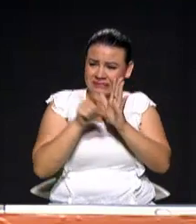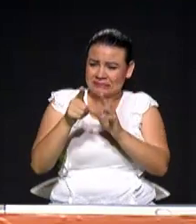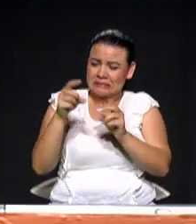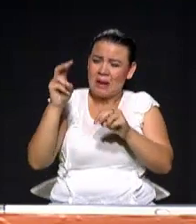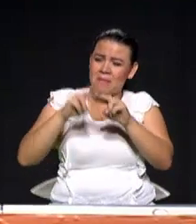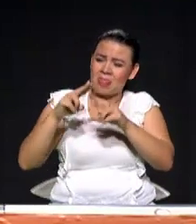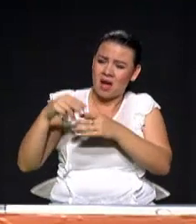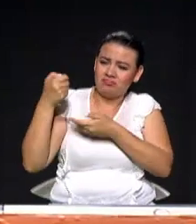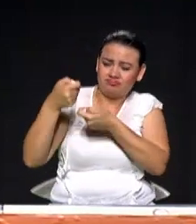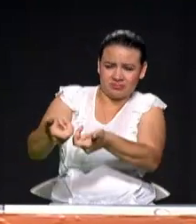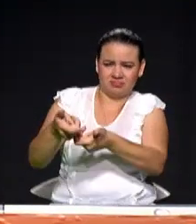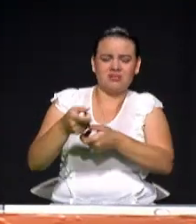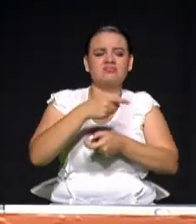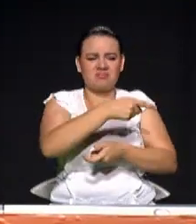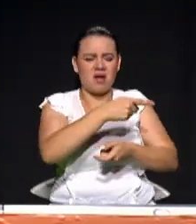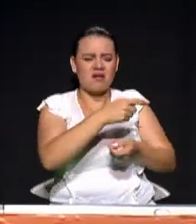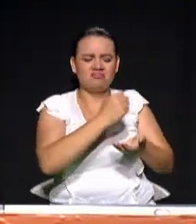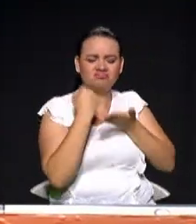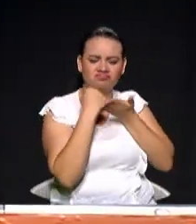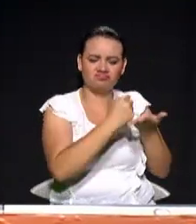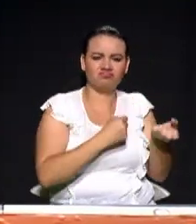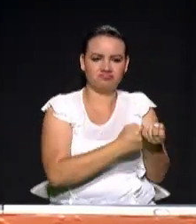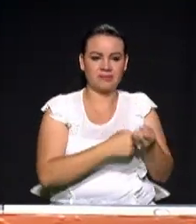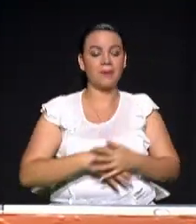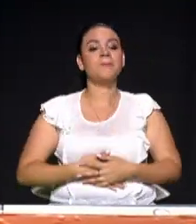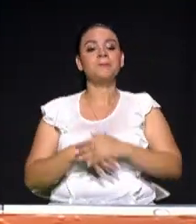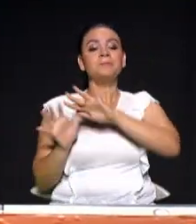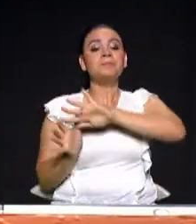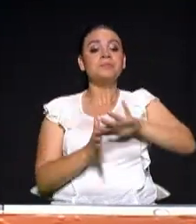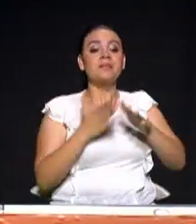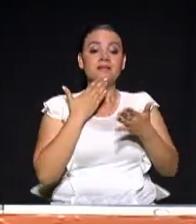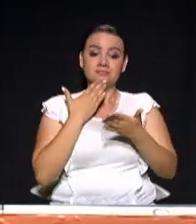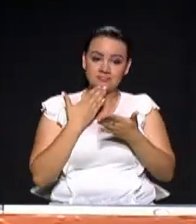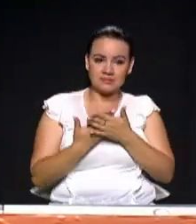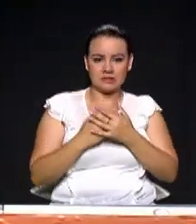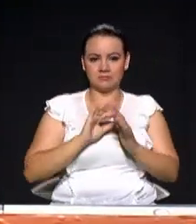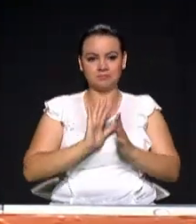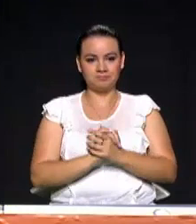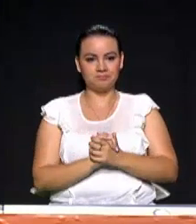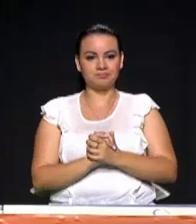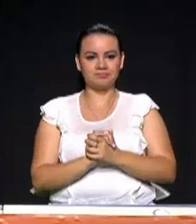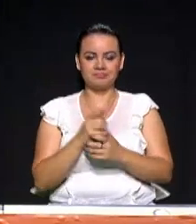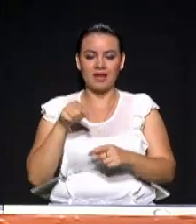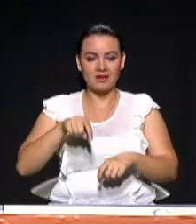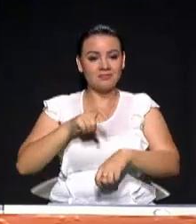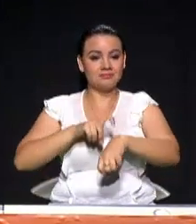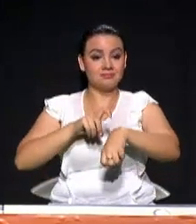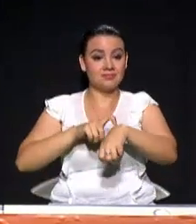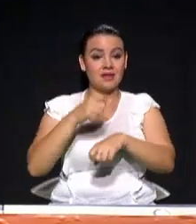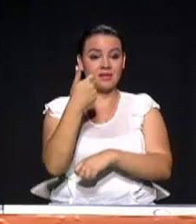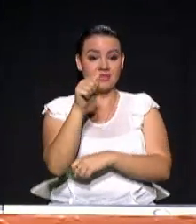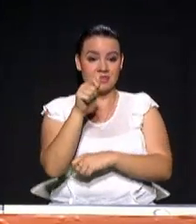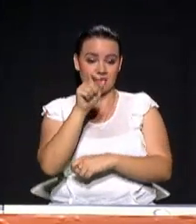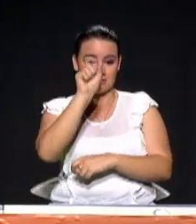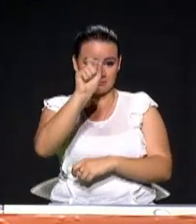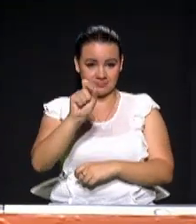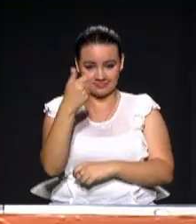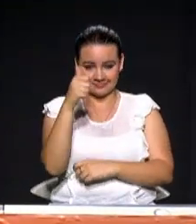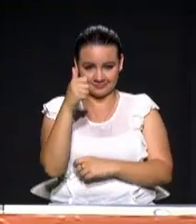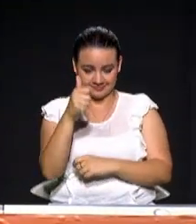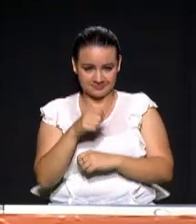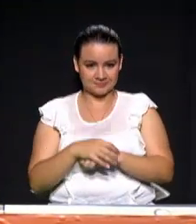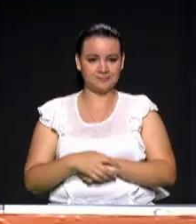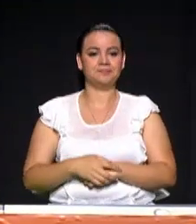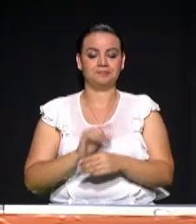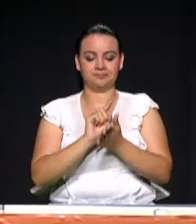gracias, señores candidatos, señora candidata. Ya vamos entrando en la recta final. Son las 10 de la noche, 10 minutos y vamos